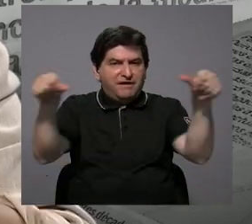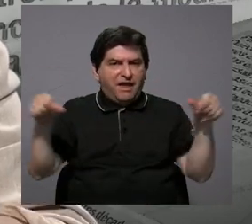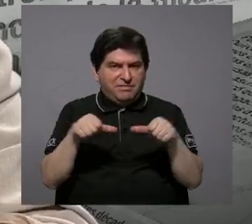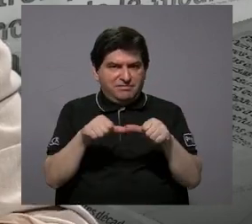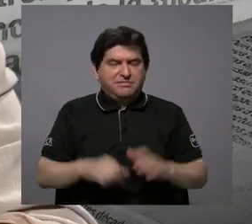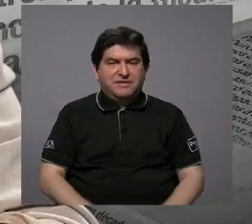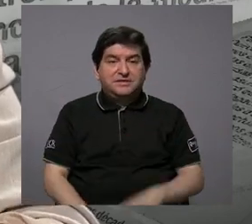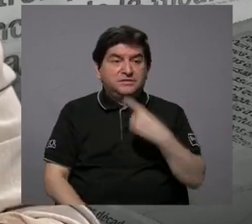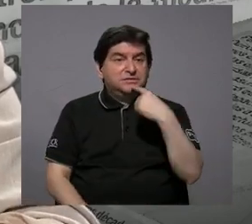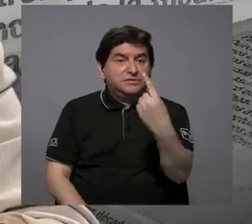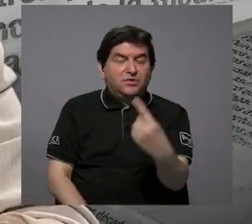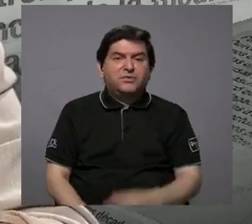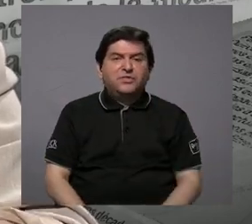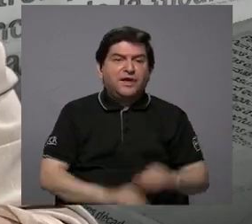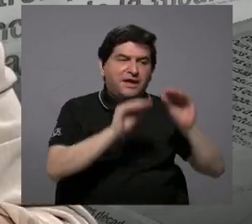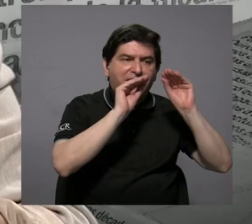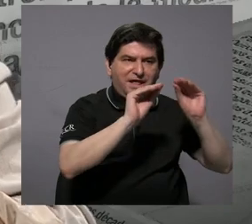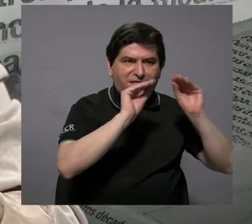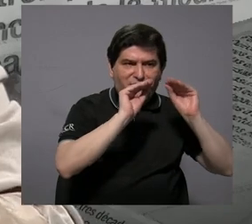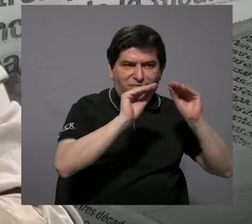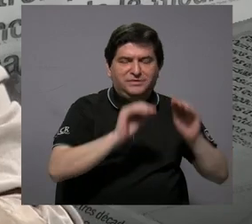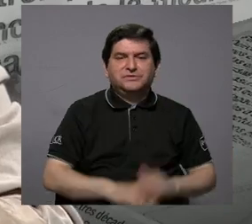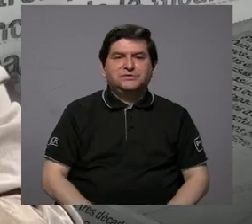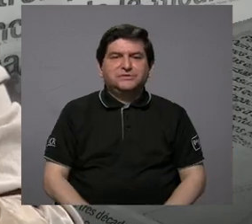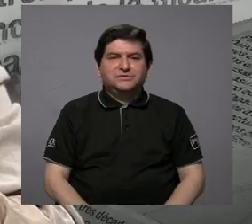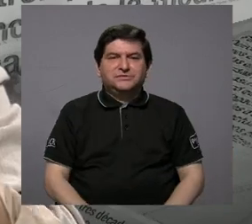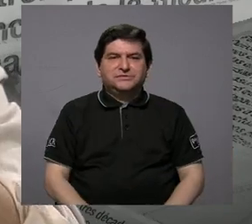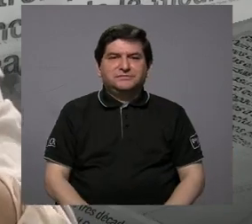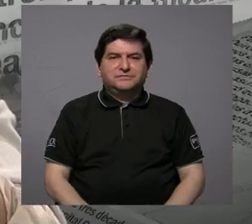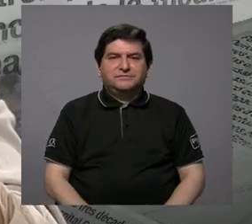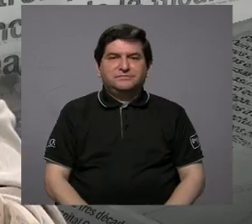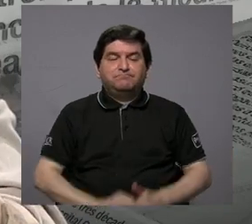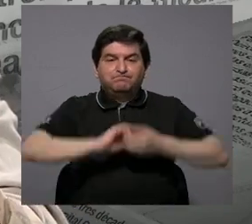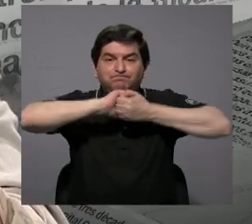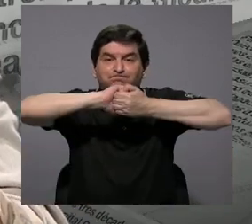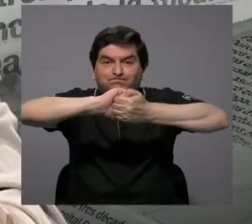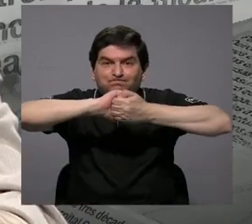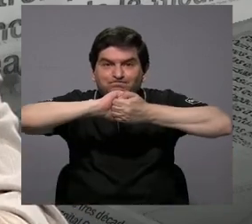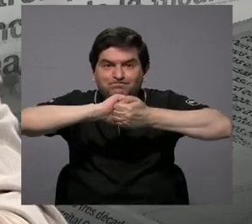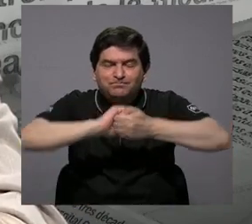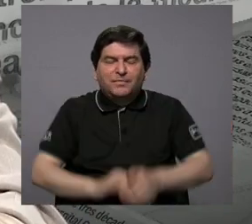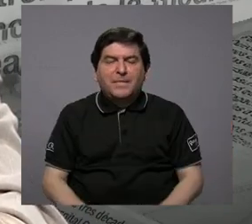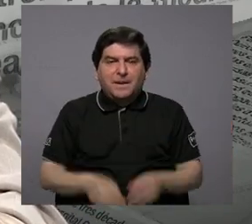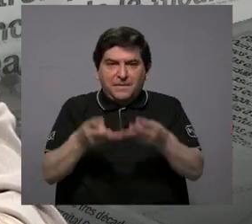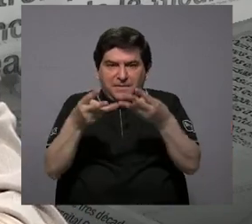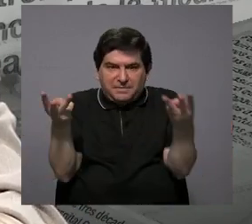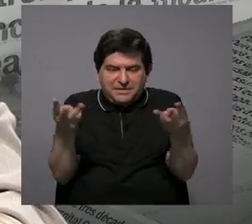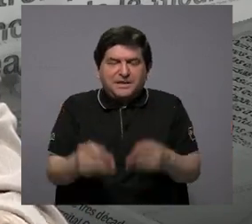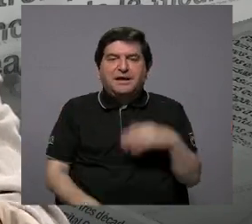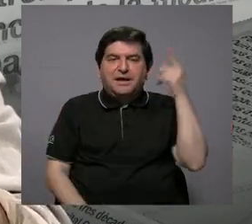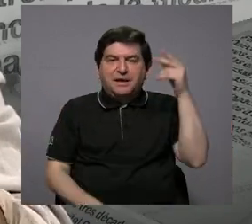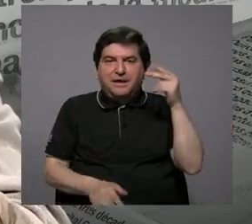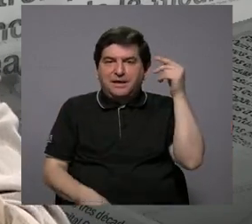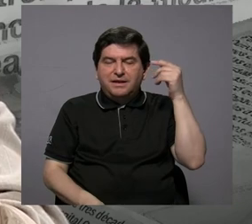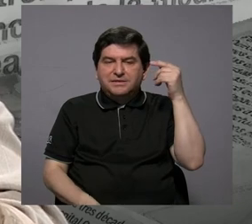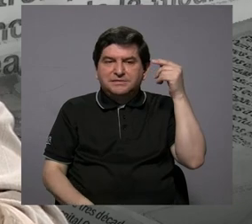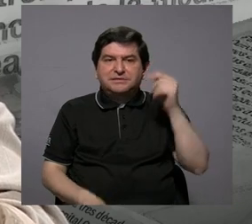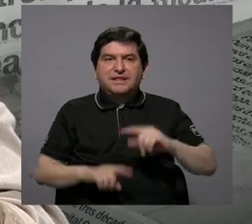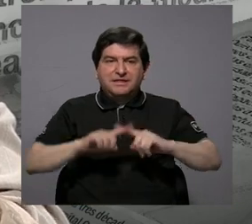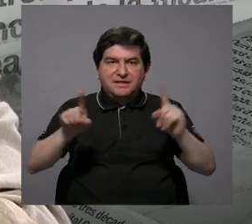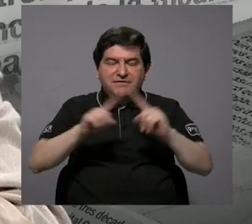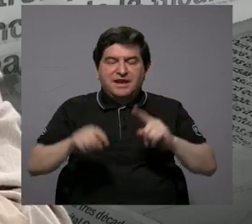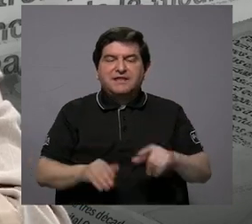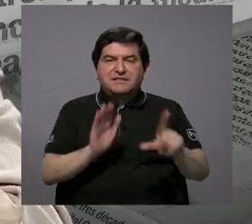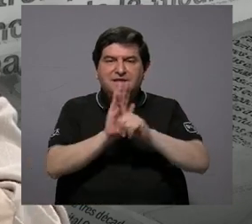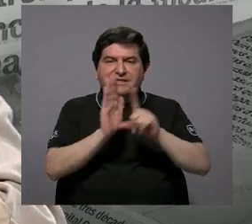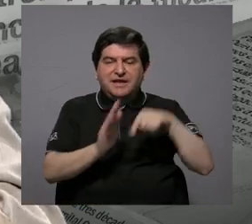trabajando como lo mencionaba la parte de educación, la parte de colaboración de insumos para política pública, para modificación de